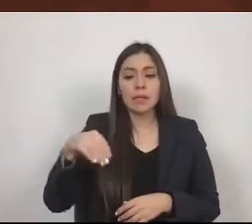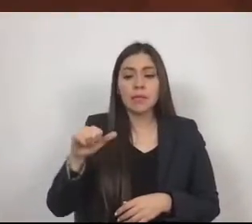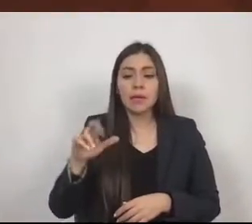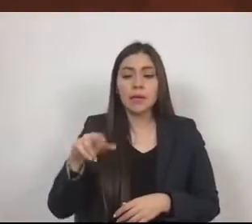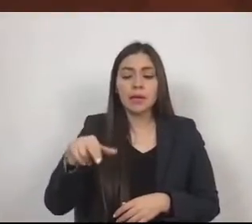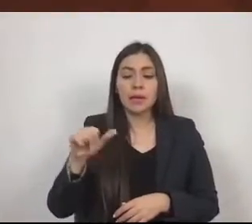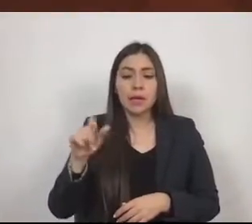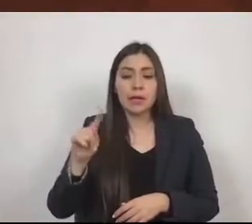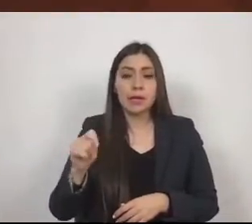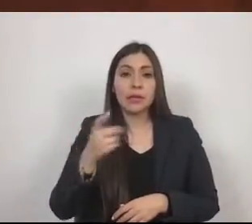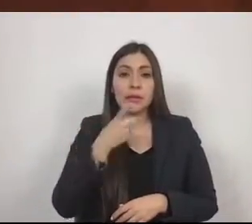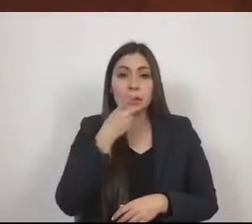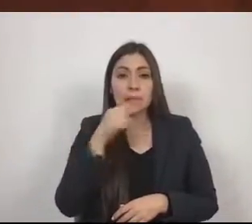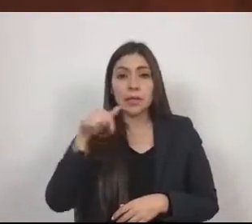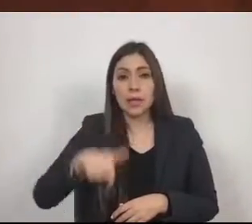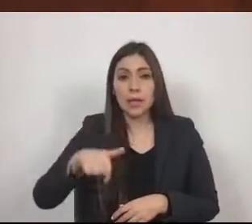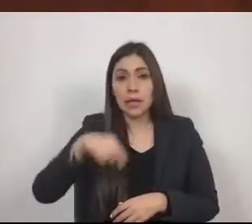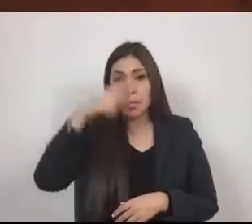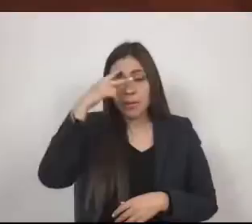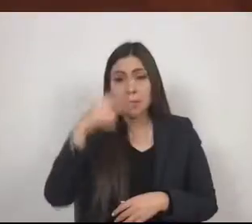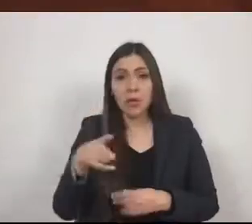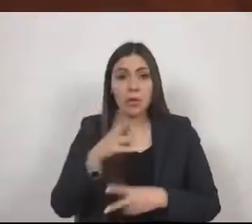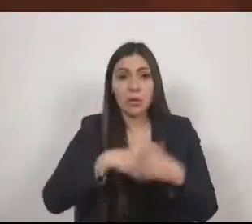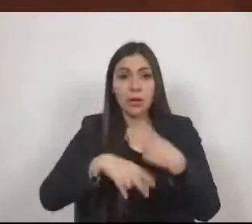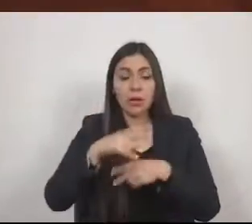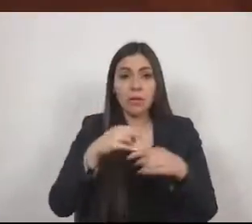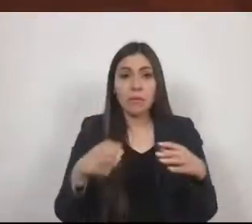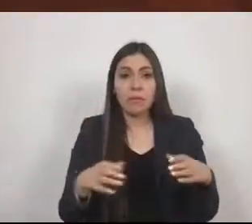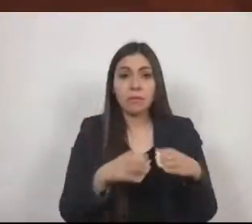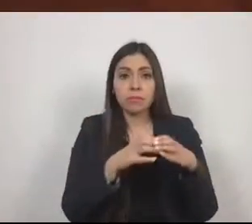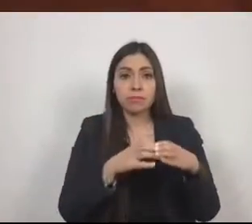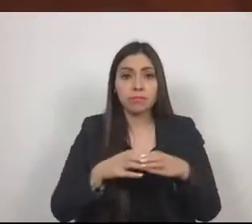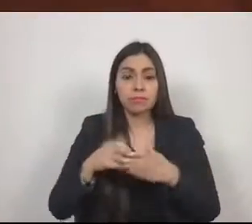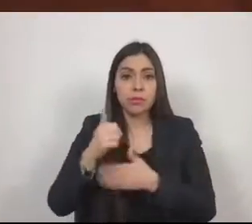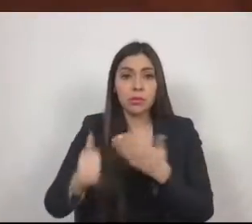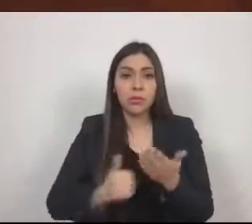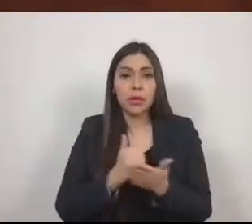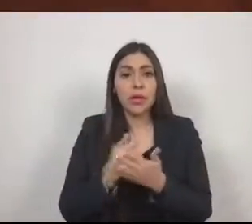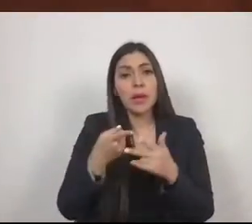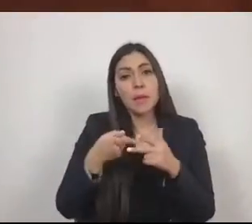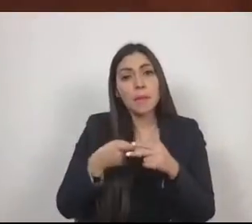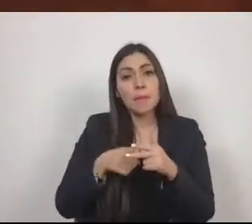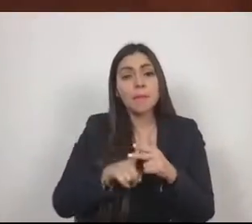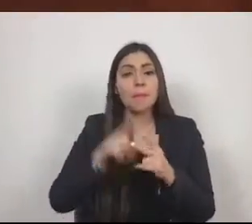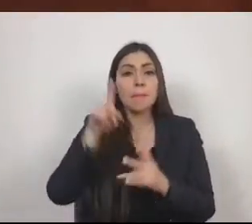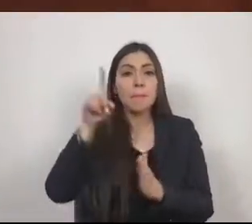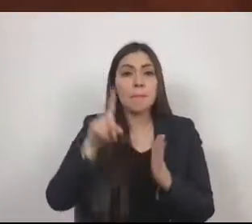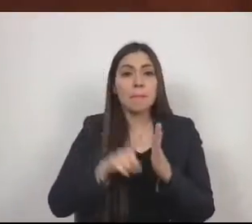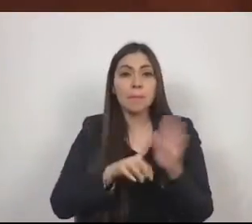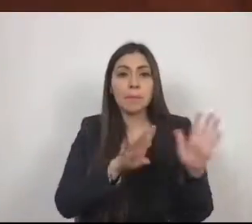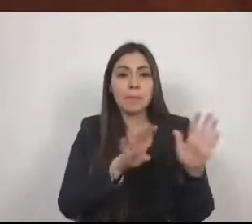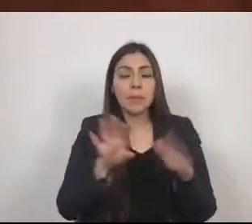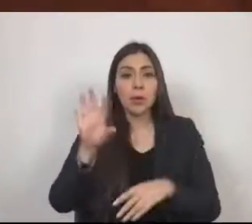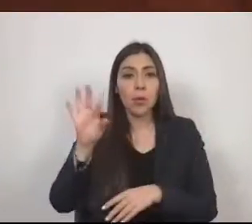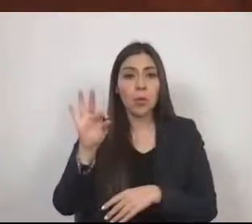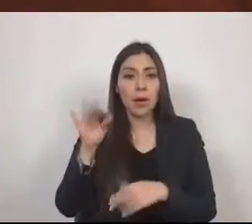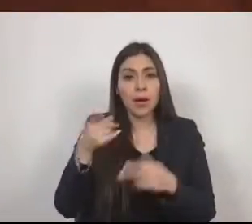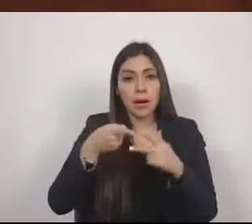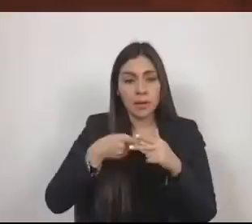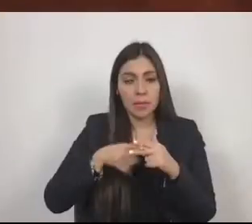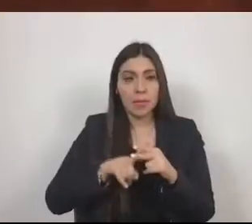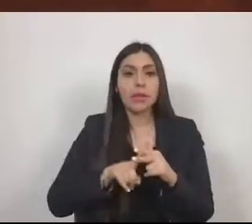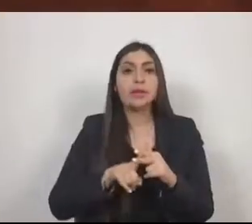de metrópolis en México inició en la década de los 40, con la conurbación entre la